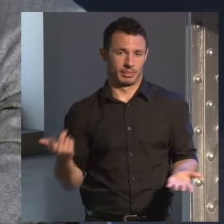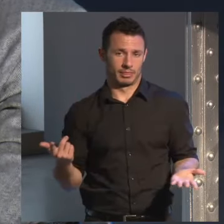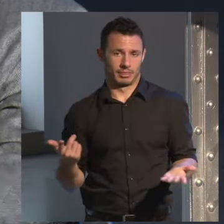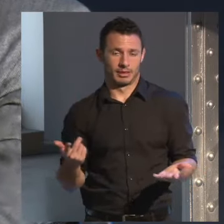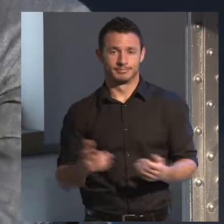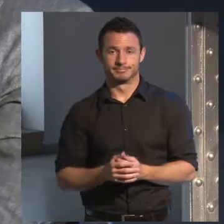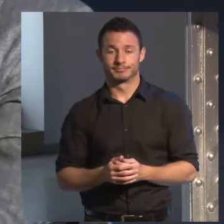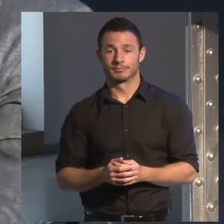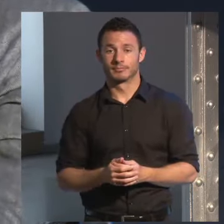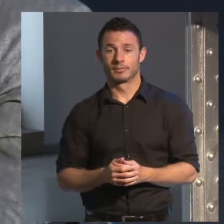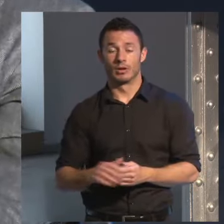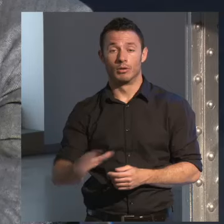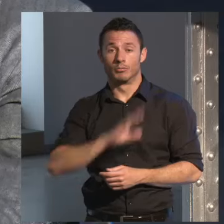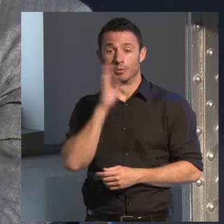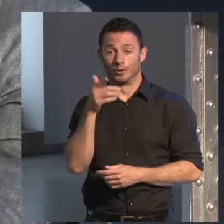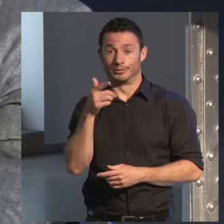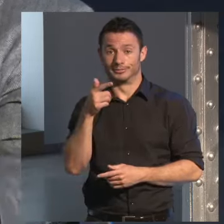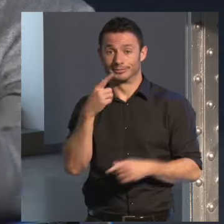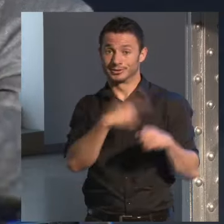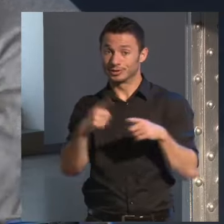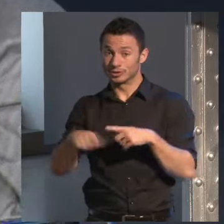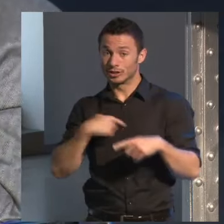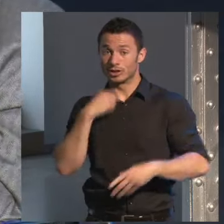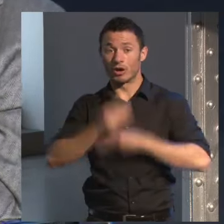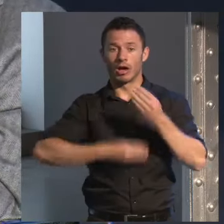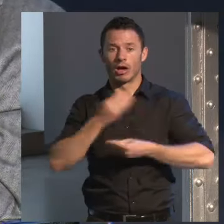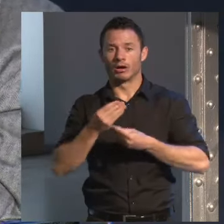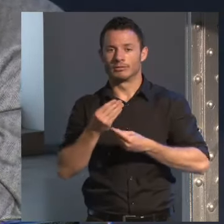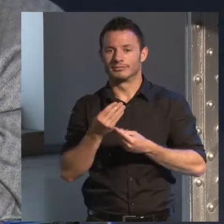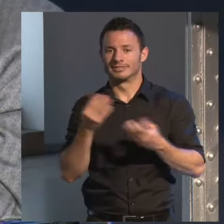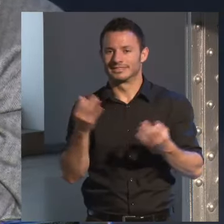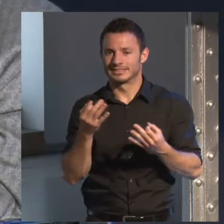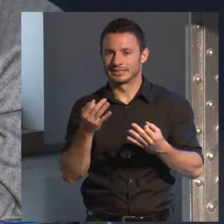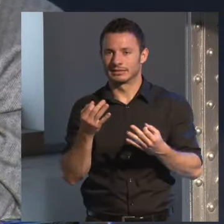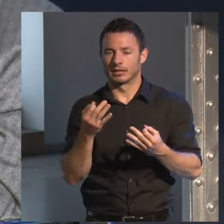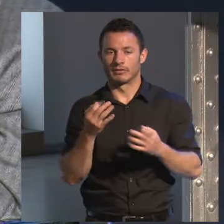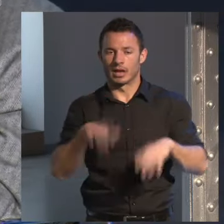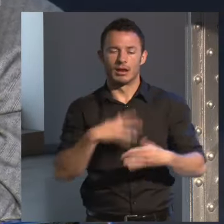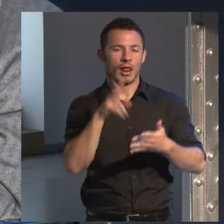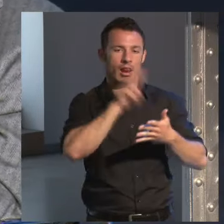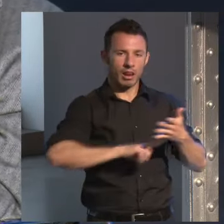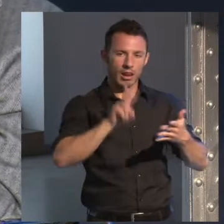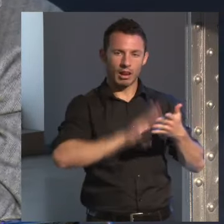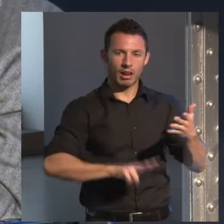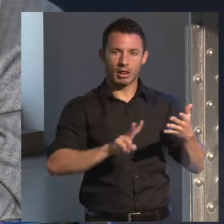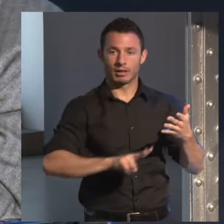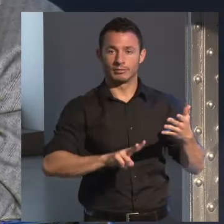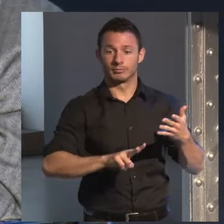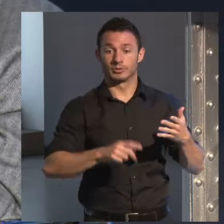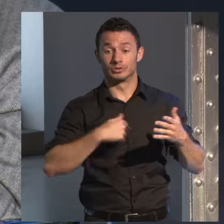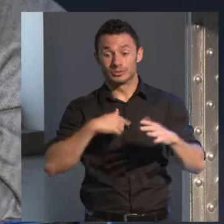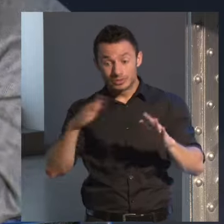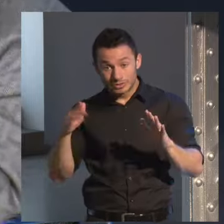porque entonces lo que hago es refugiarme en la relectura cuando estoy escribiendo